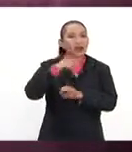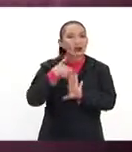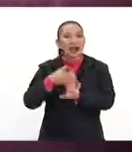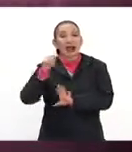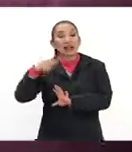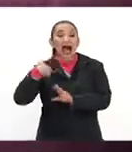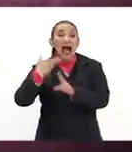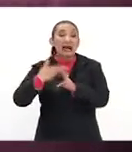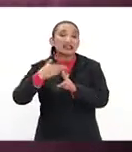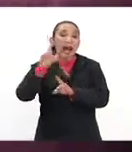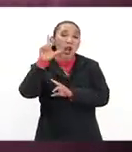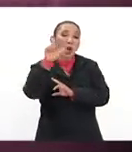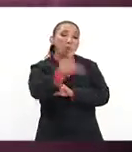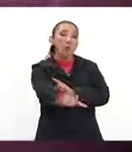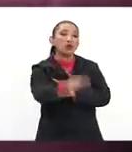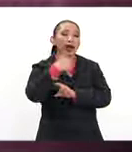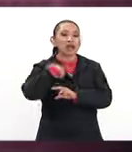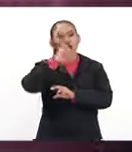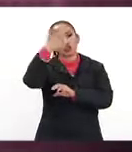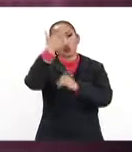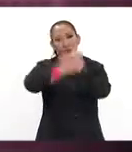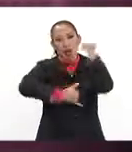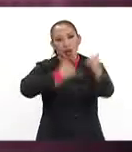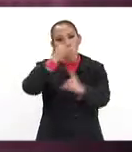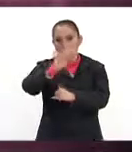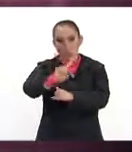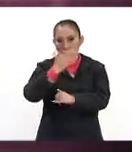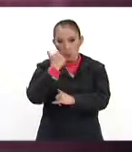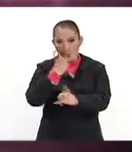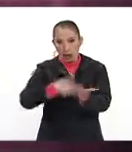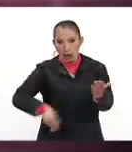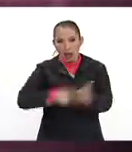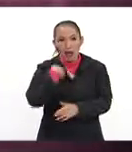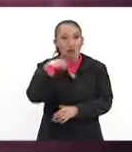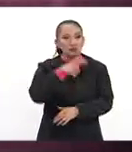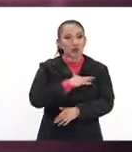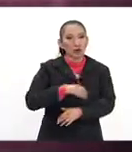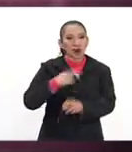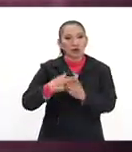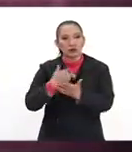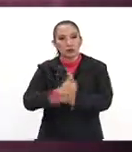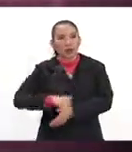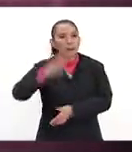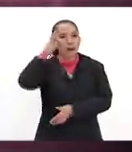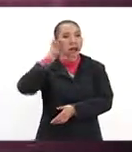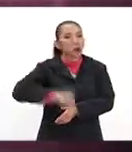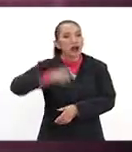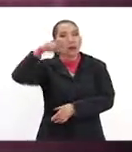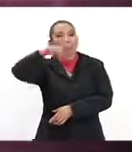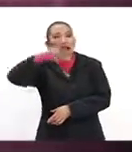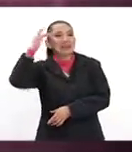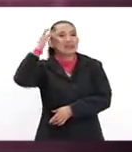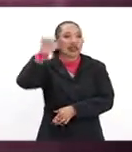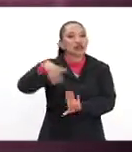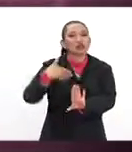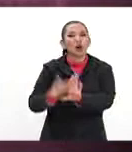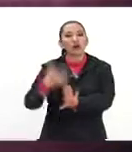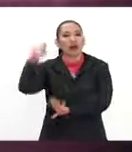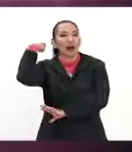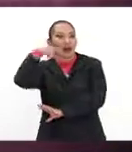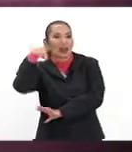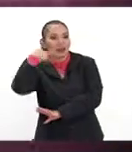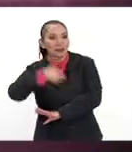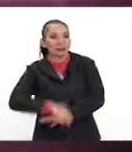Atlas. Y hasta el lunes tendremos los otros partidos. No hay el domingo, Toluca Cruz Azul, Pachuca América y Santos en contra